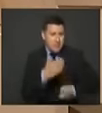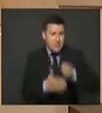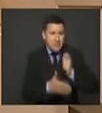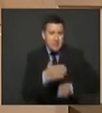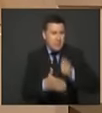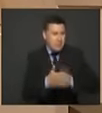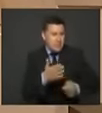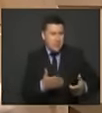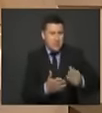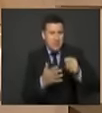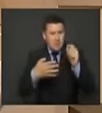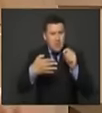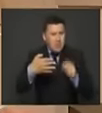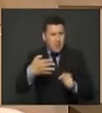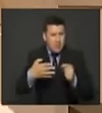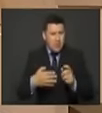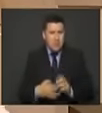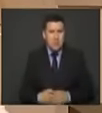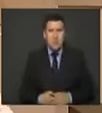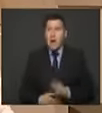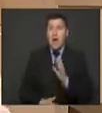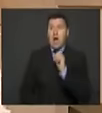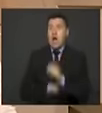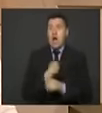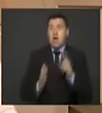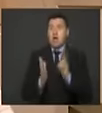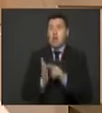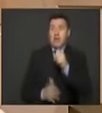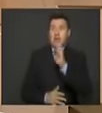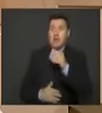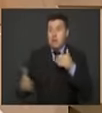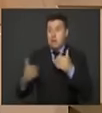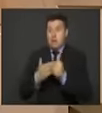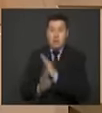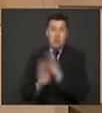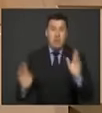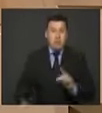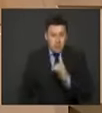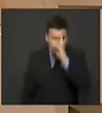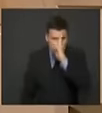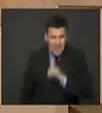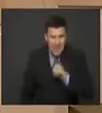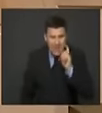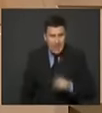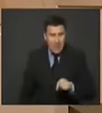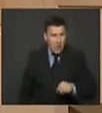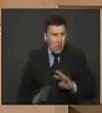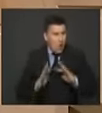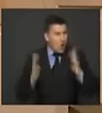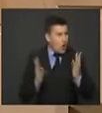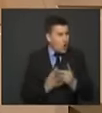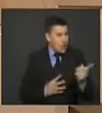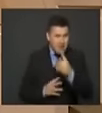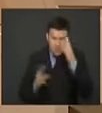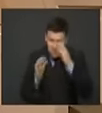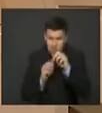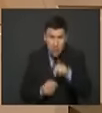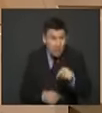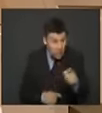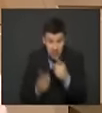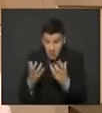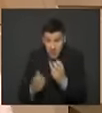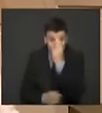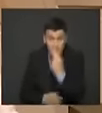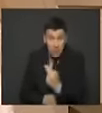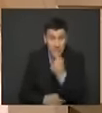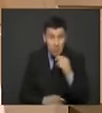esa reforma que están viniendo a decir que vencen en el 2018 la primera decisión que debe tomar este congreso si está comprometido con la paz y